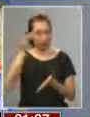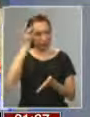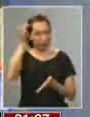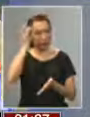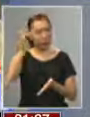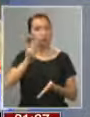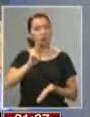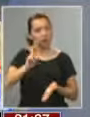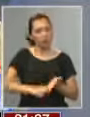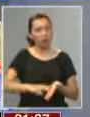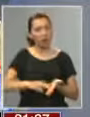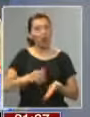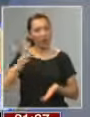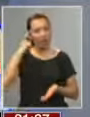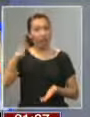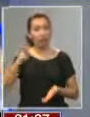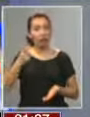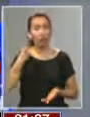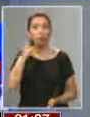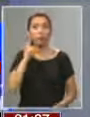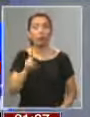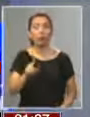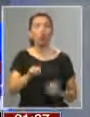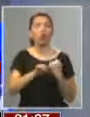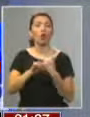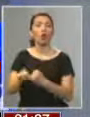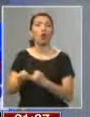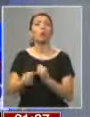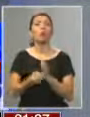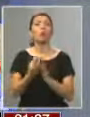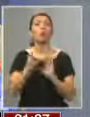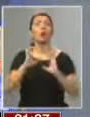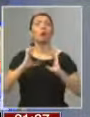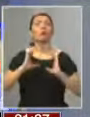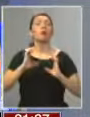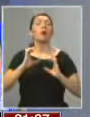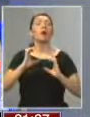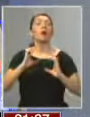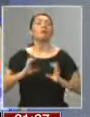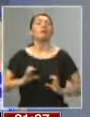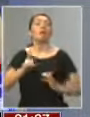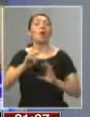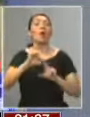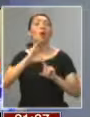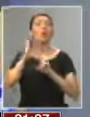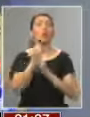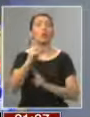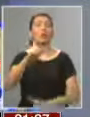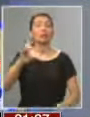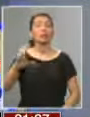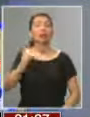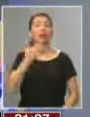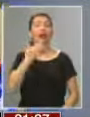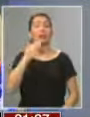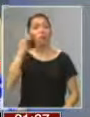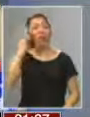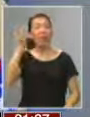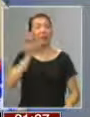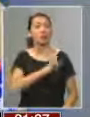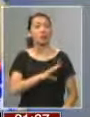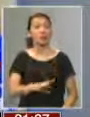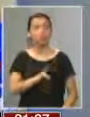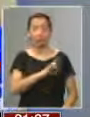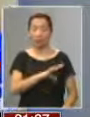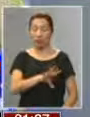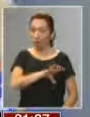además honestos, creen en esto, pero están en contra del etos cultural del ADC, y además en contra del etos cultural de Chile. Chile